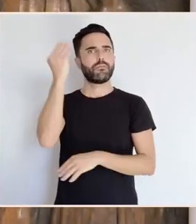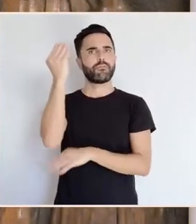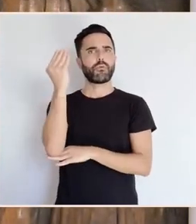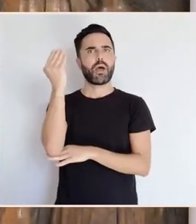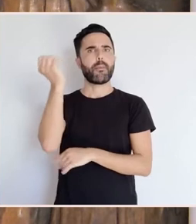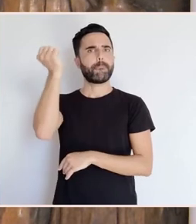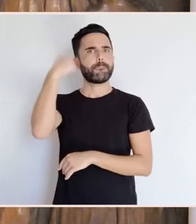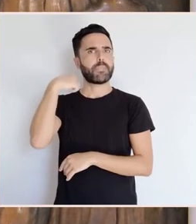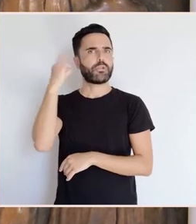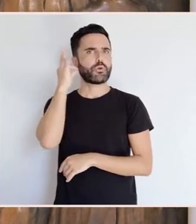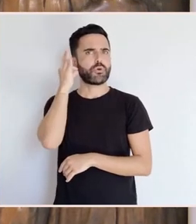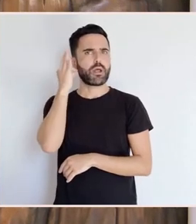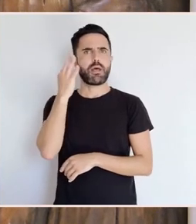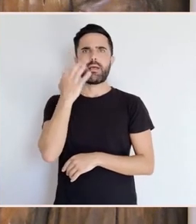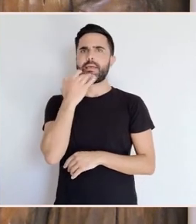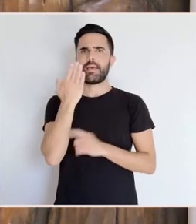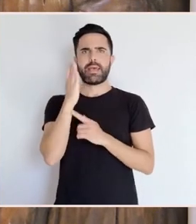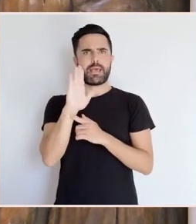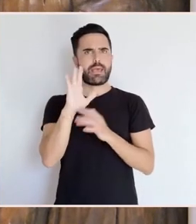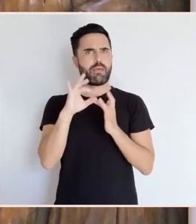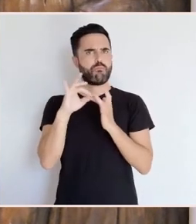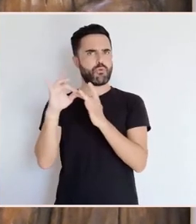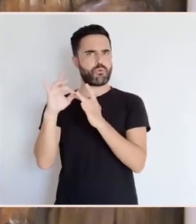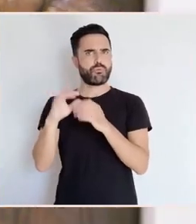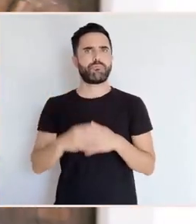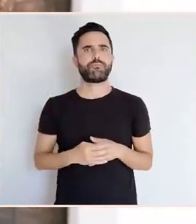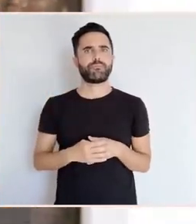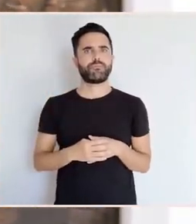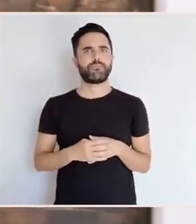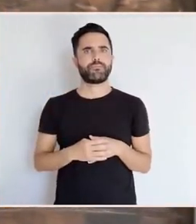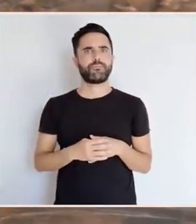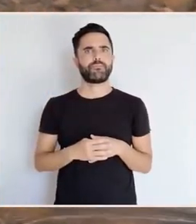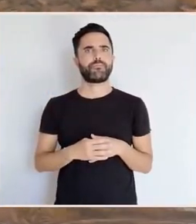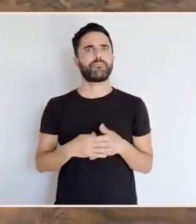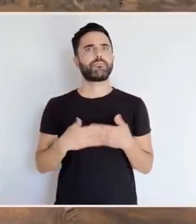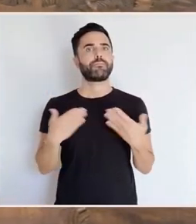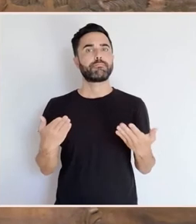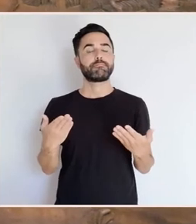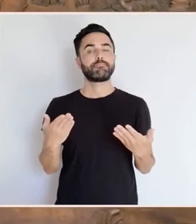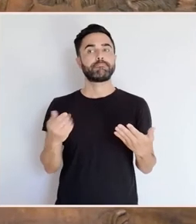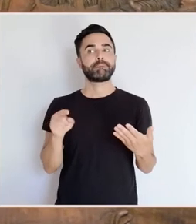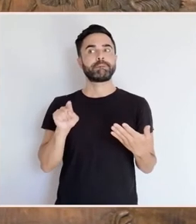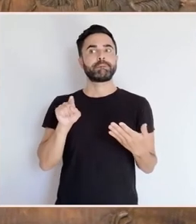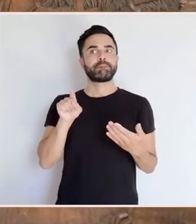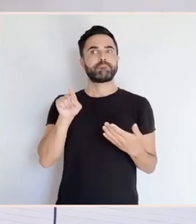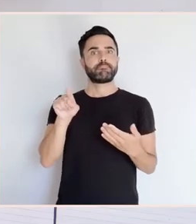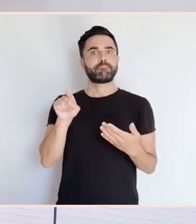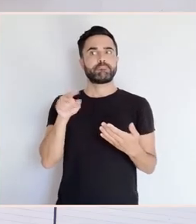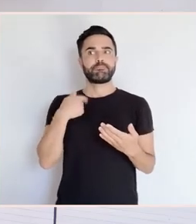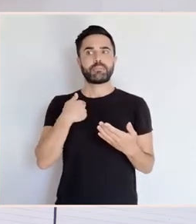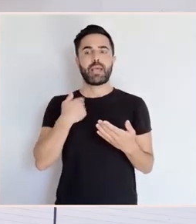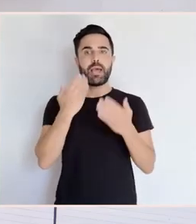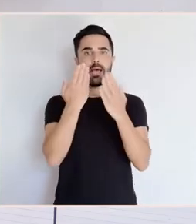figura e exemplo. e precisamente estes relevos que formaban parte do antigo banco